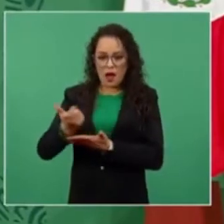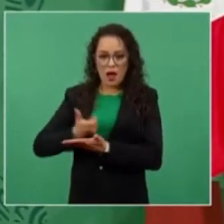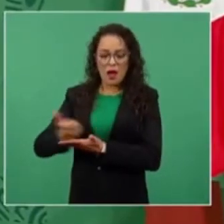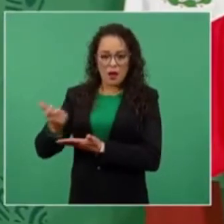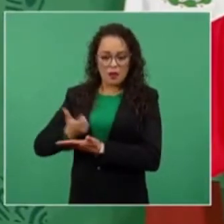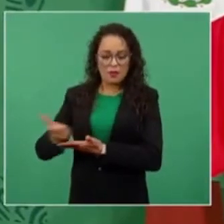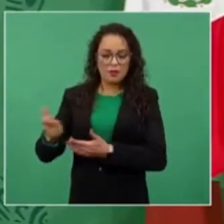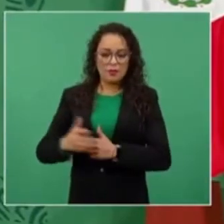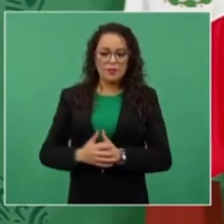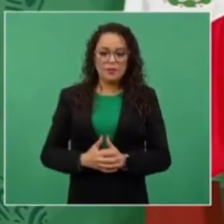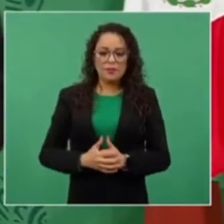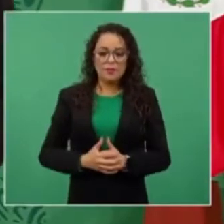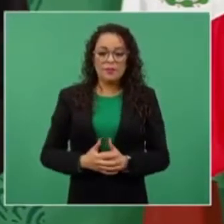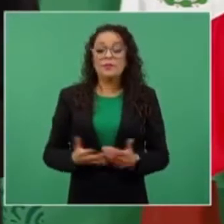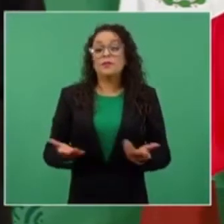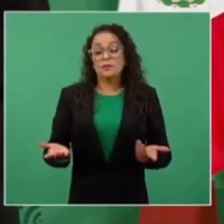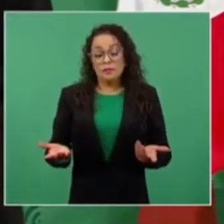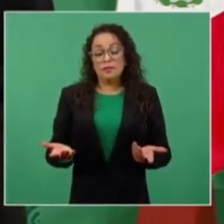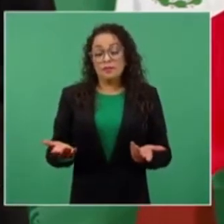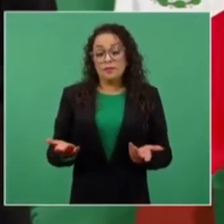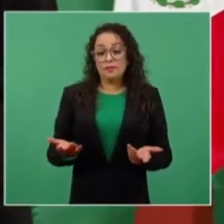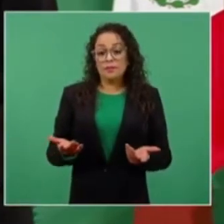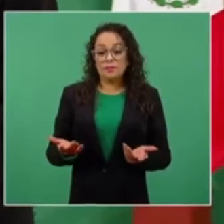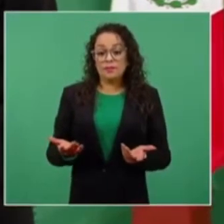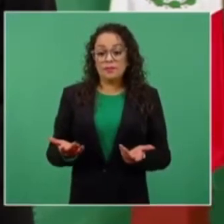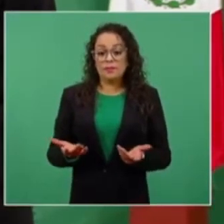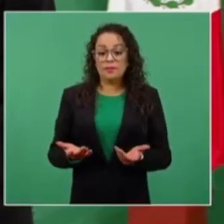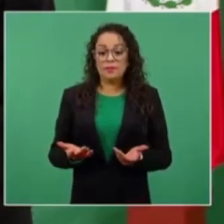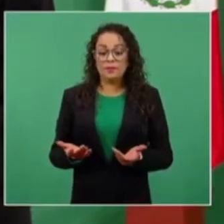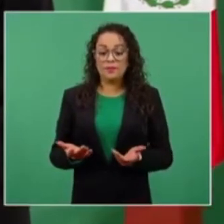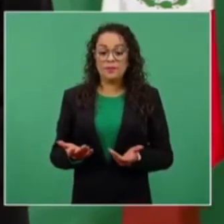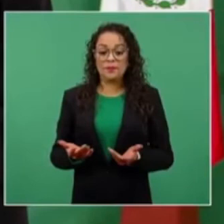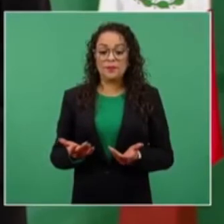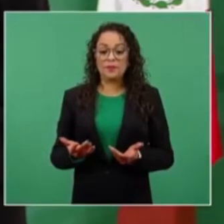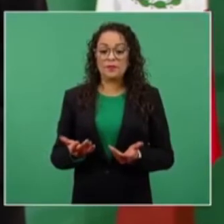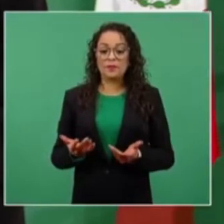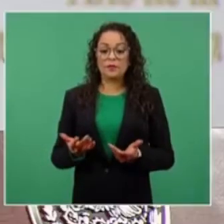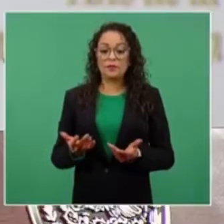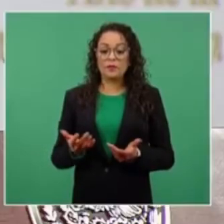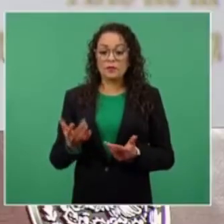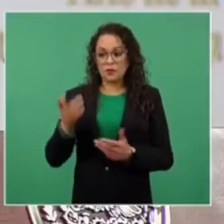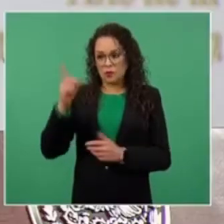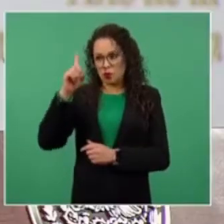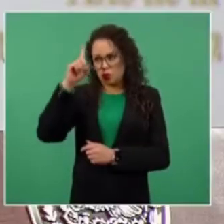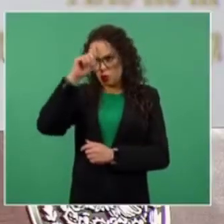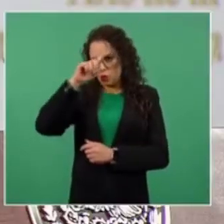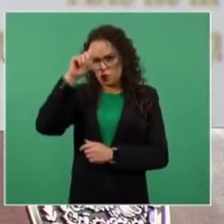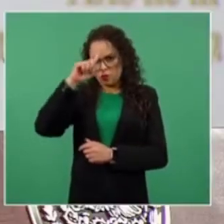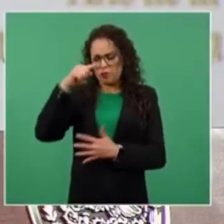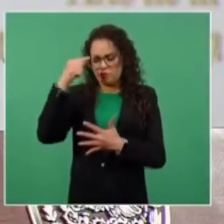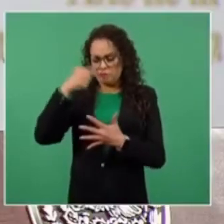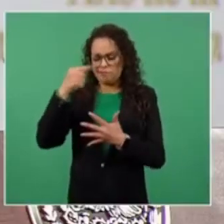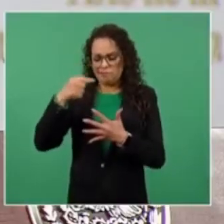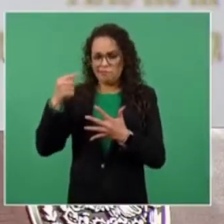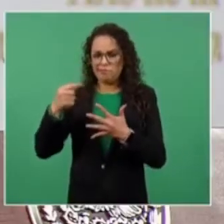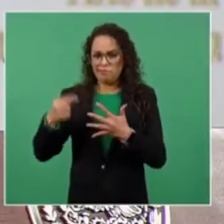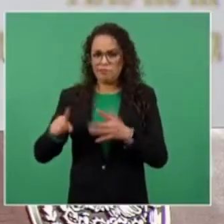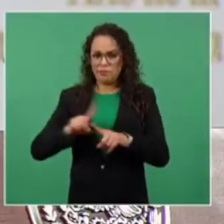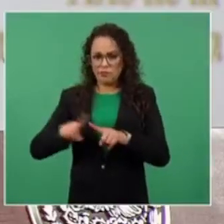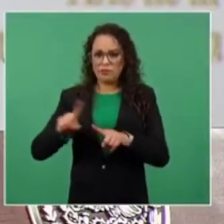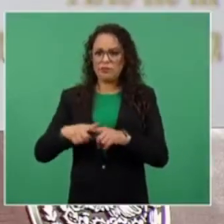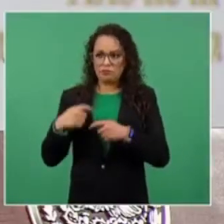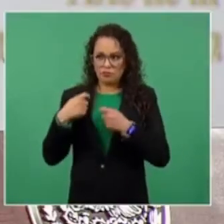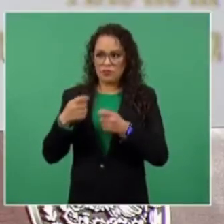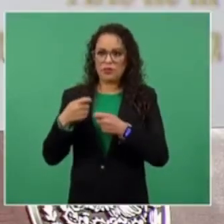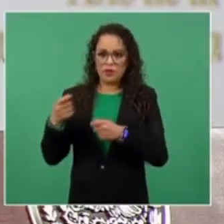y se les está recomendando y ellos están muy conscientes, están